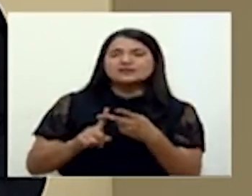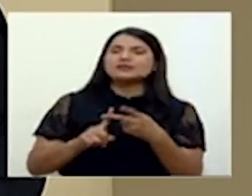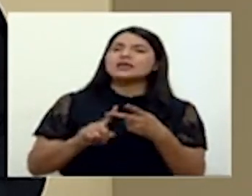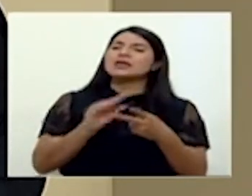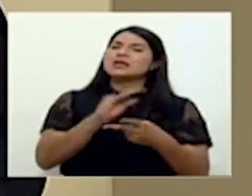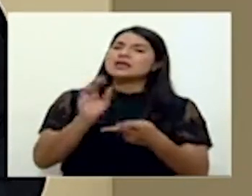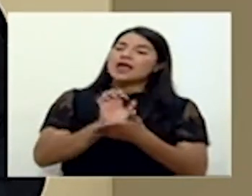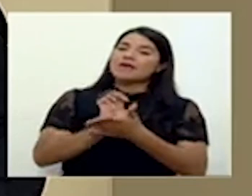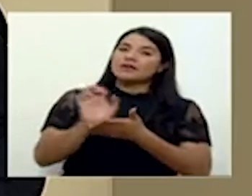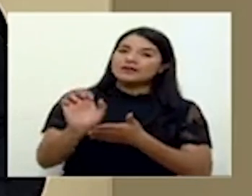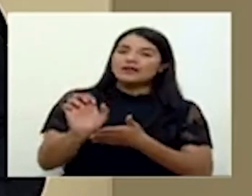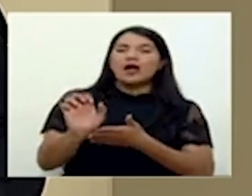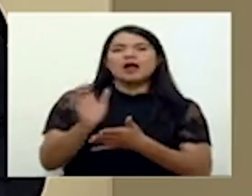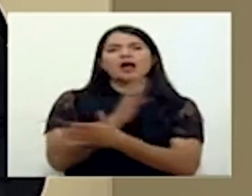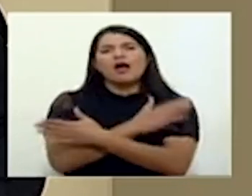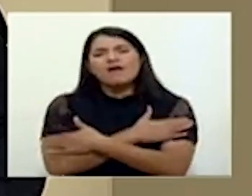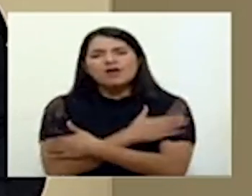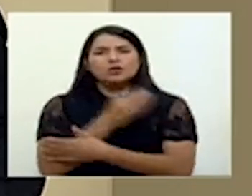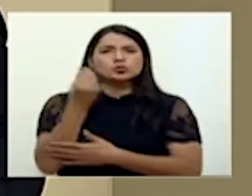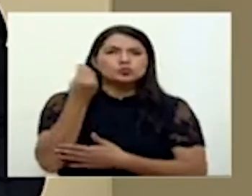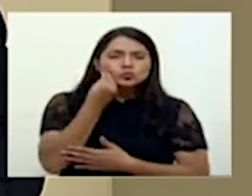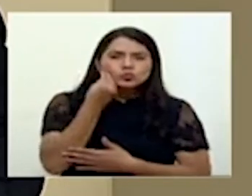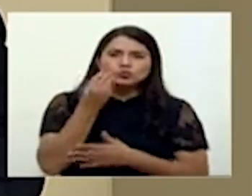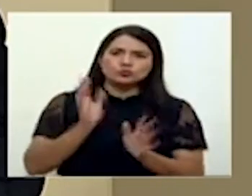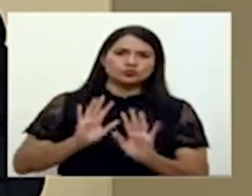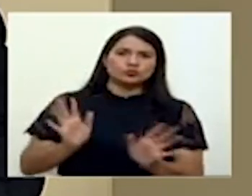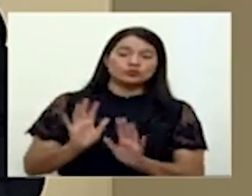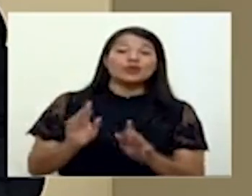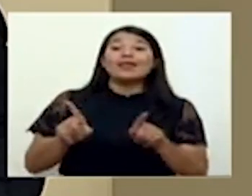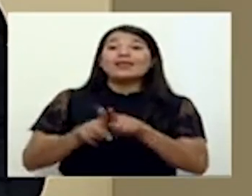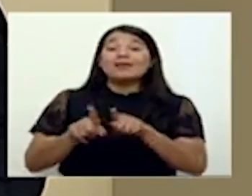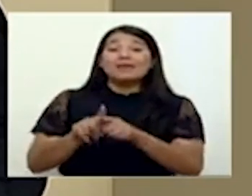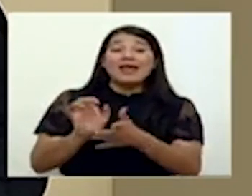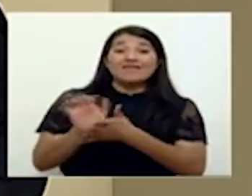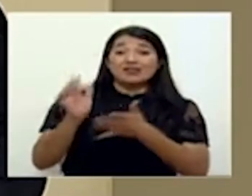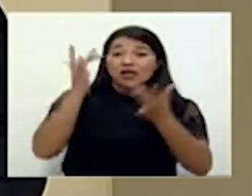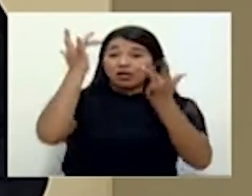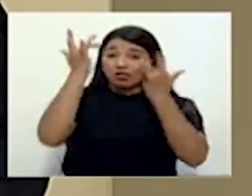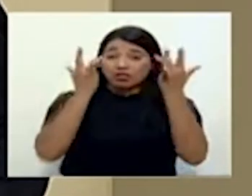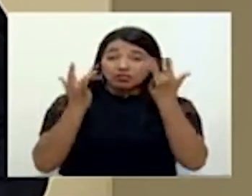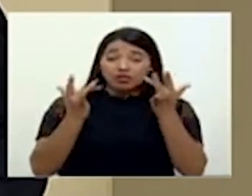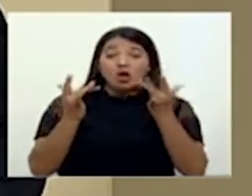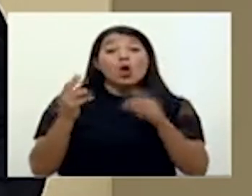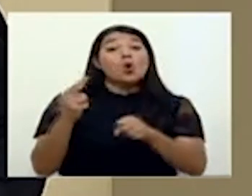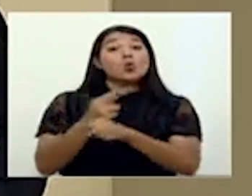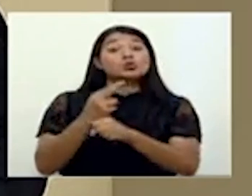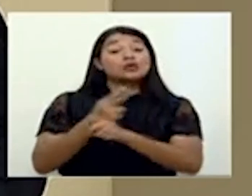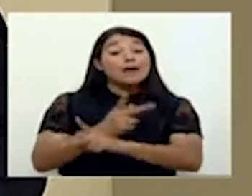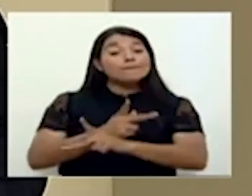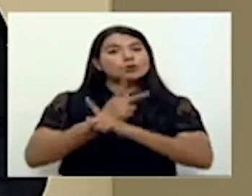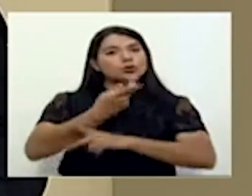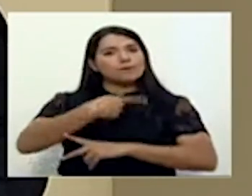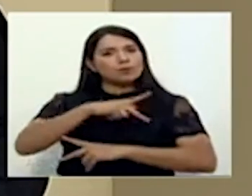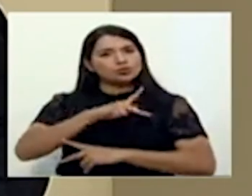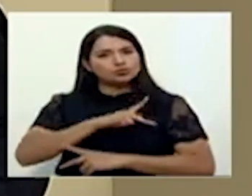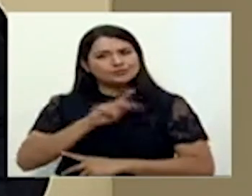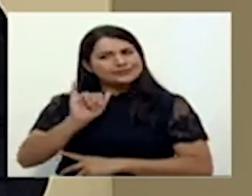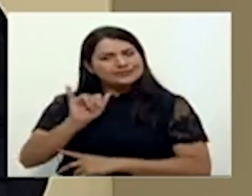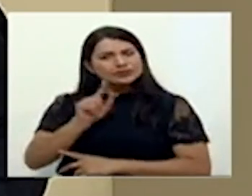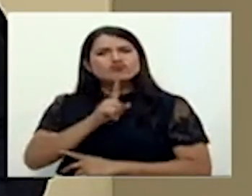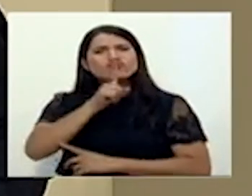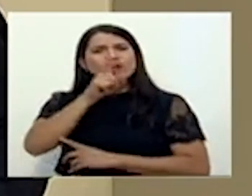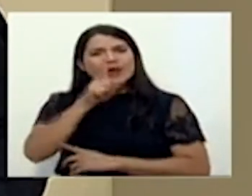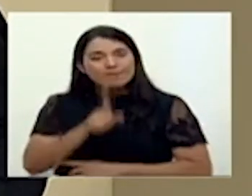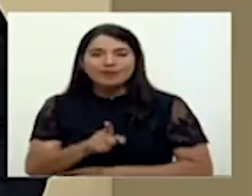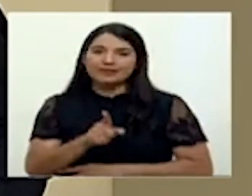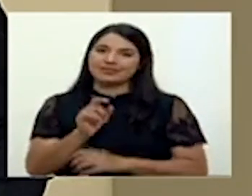el abrazo, el saludo de beso, el de evitar tocarnos la cara, el de usar el equipo de protección personal. Eso es lo que realmente marca